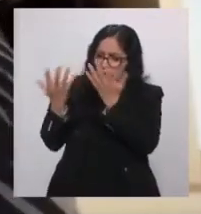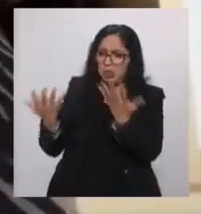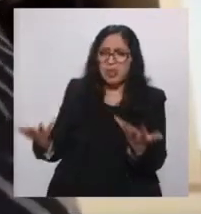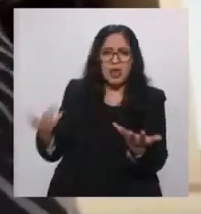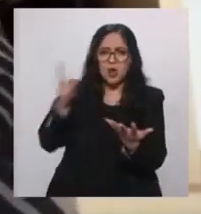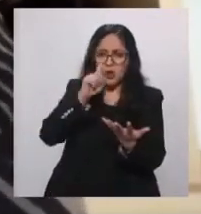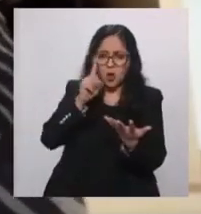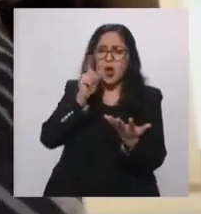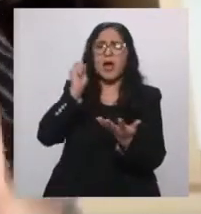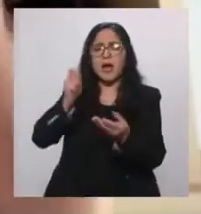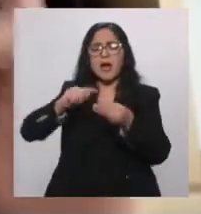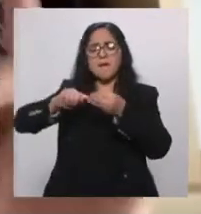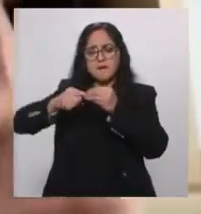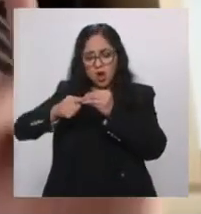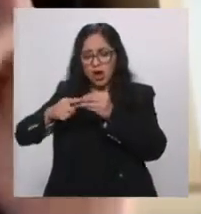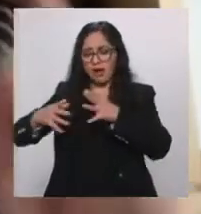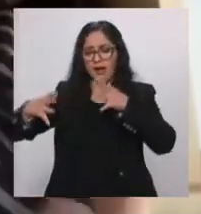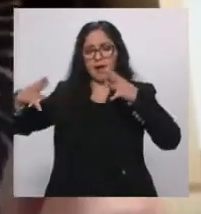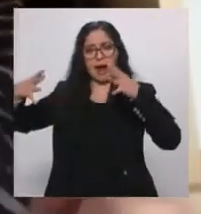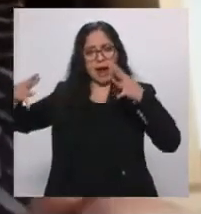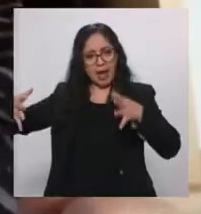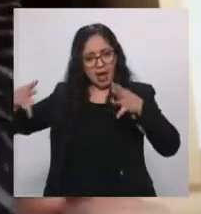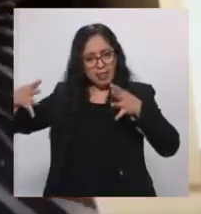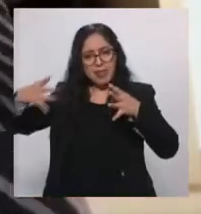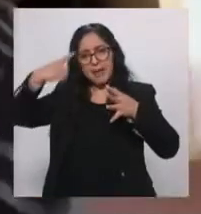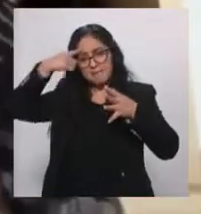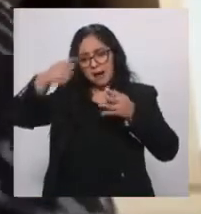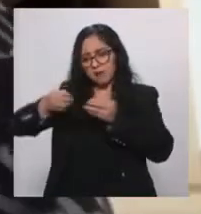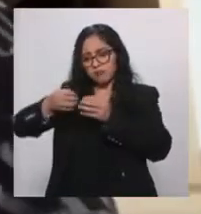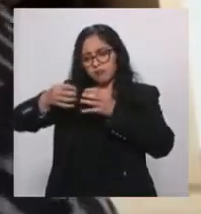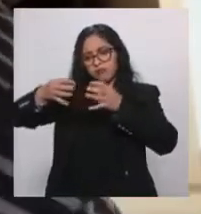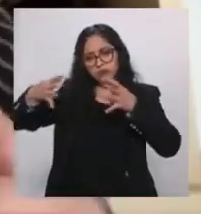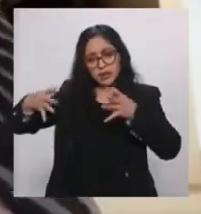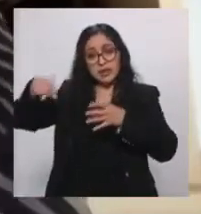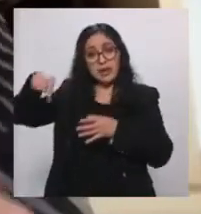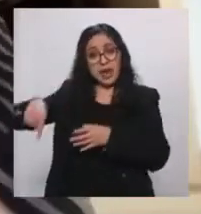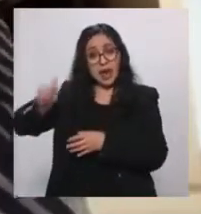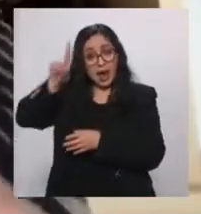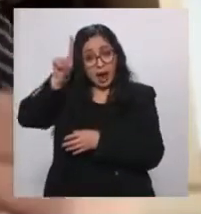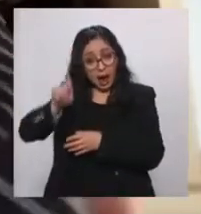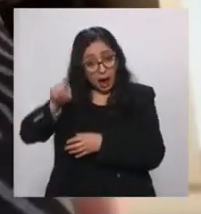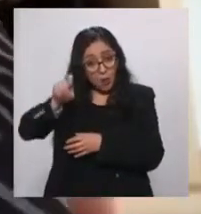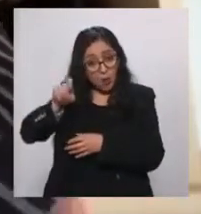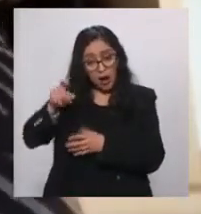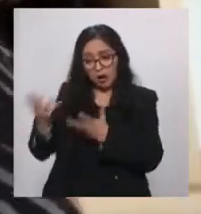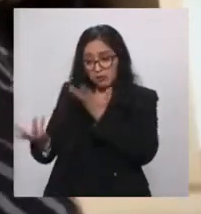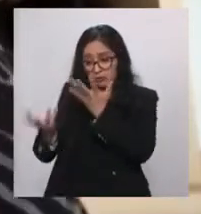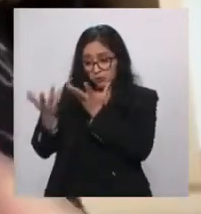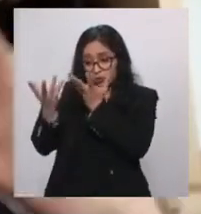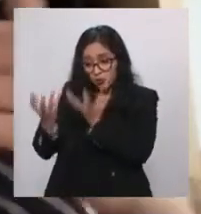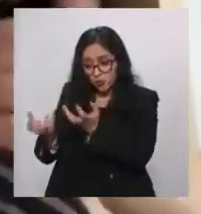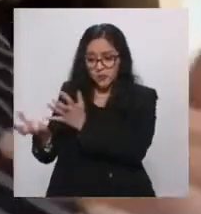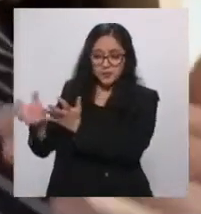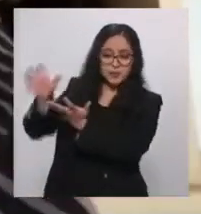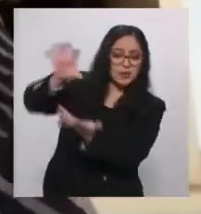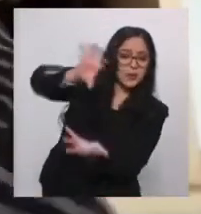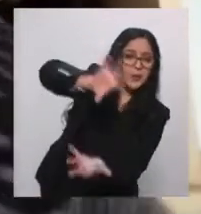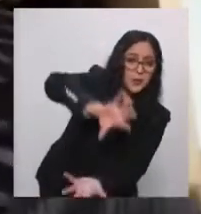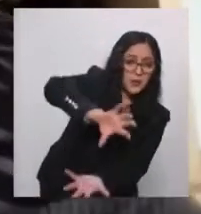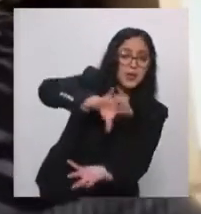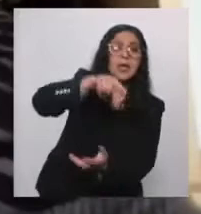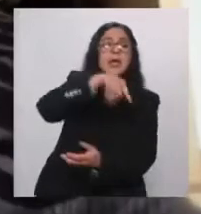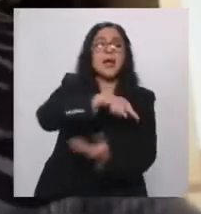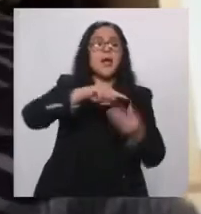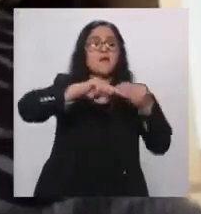de espacio, agua y muy importante, el agua con la que se remoja se tira. Ustedes tienen que cocer los frijoles con nueva